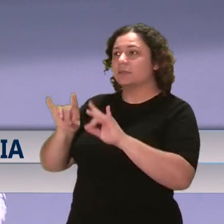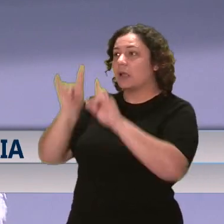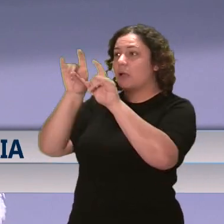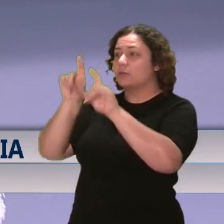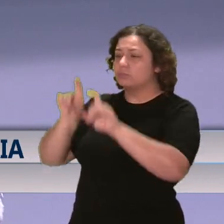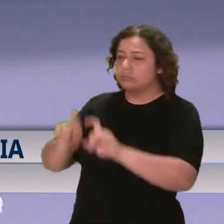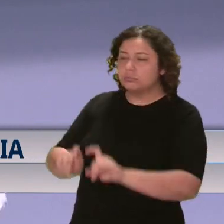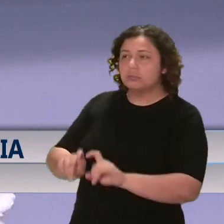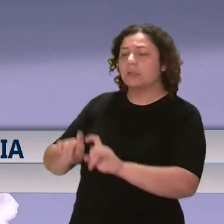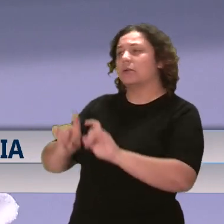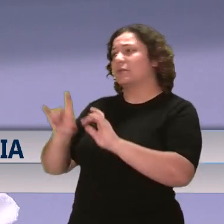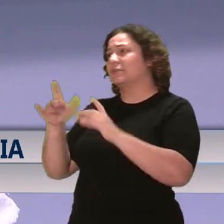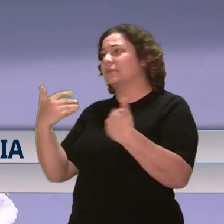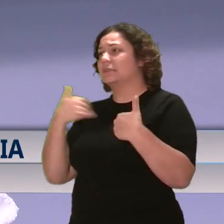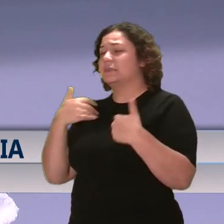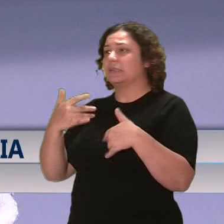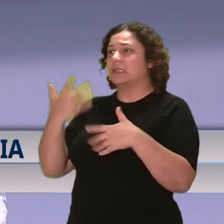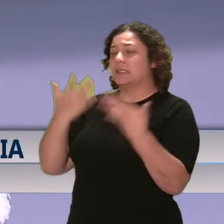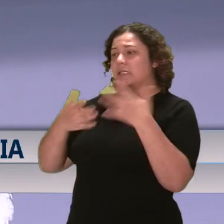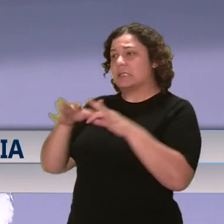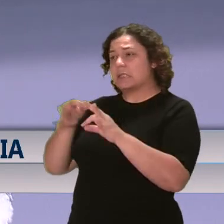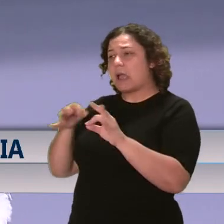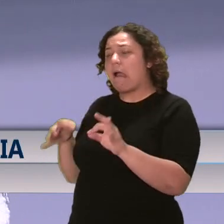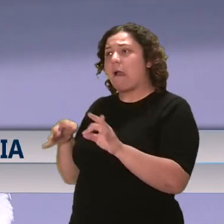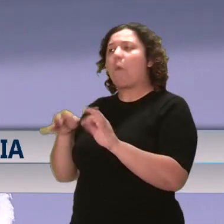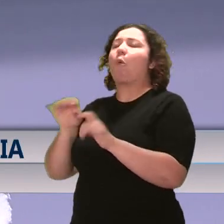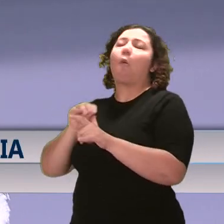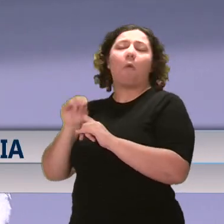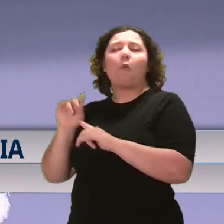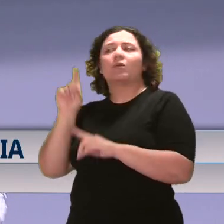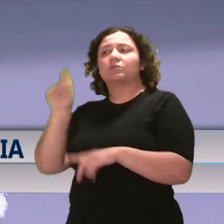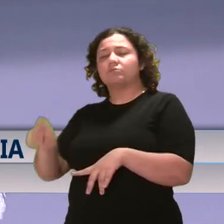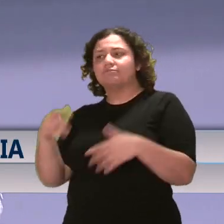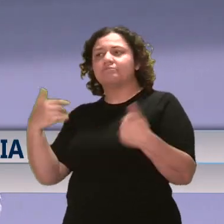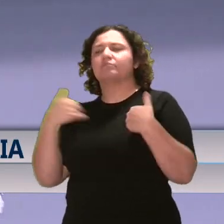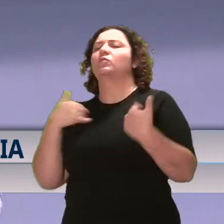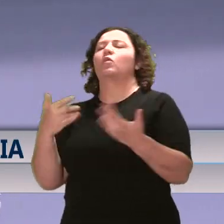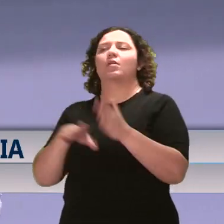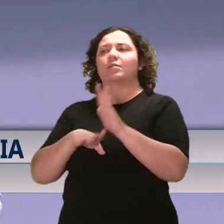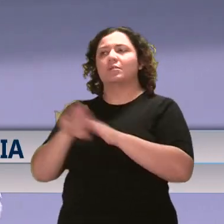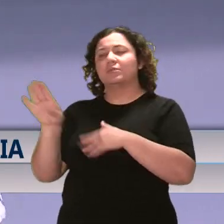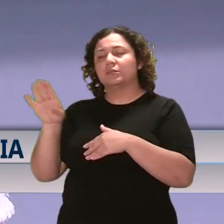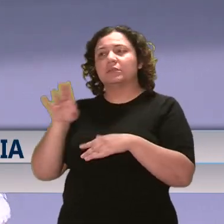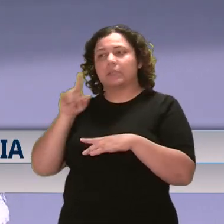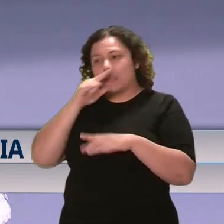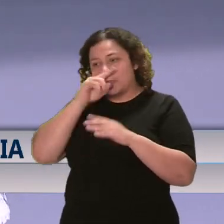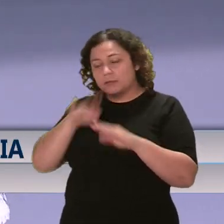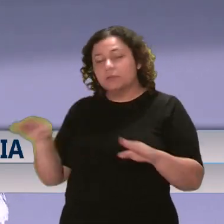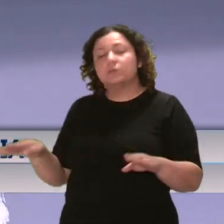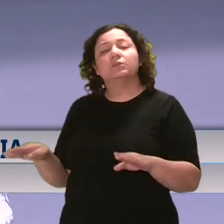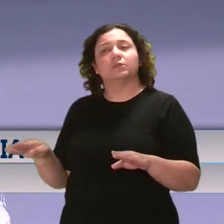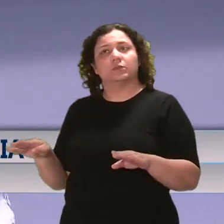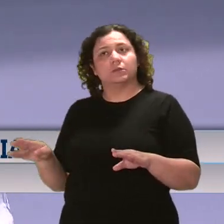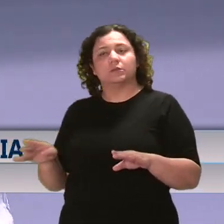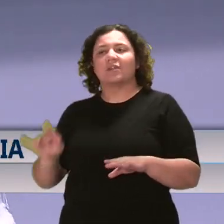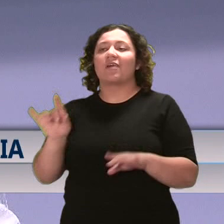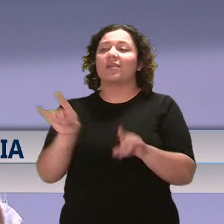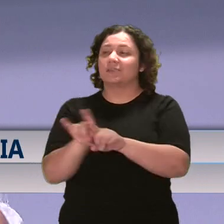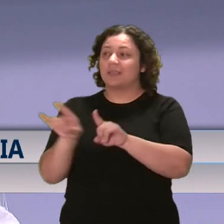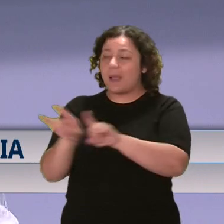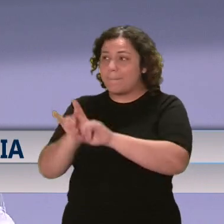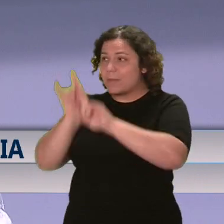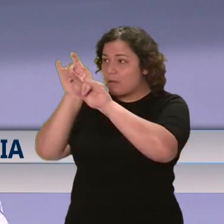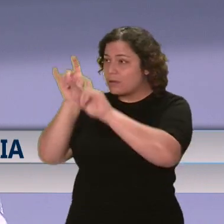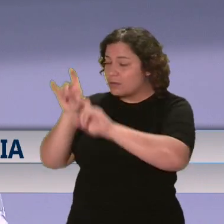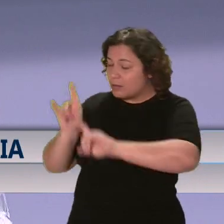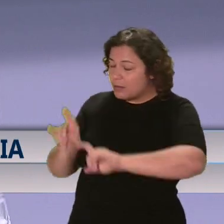que identifica unos posibles rezagos o algunas necesidades que presenten en el desarrollo del menor. No solamente el menor, también hay cuestionarios que